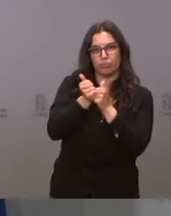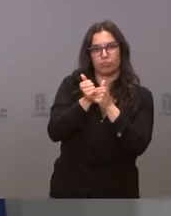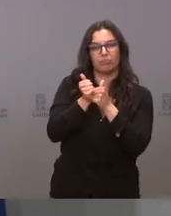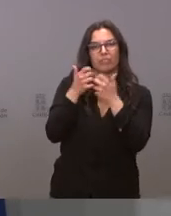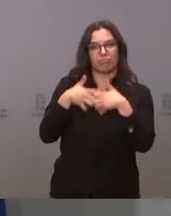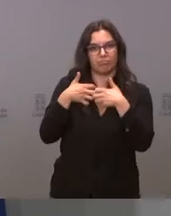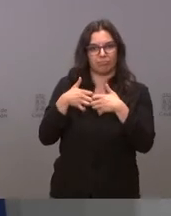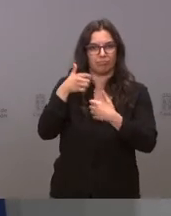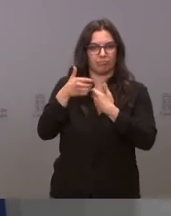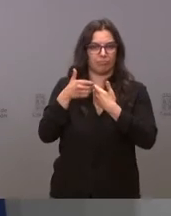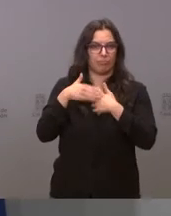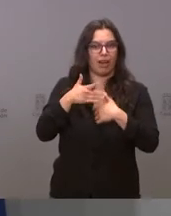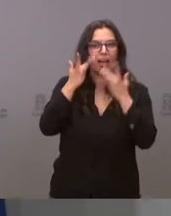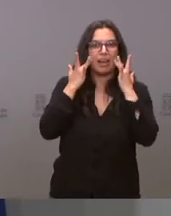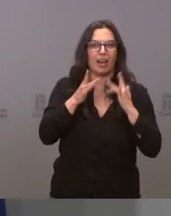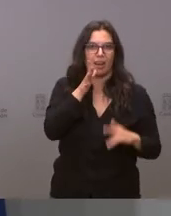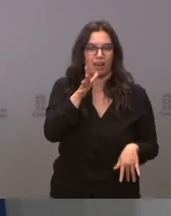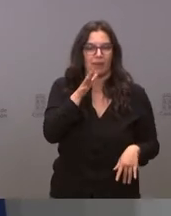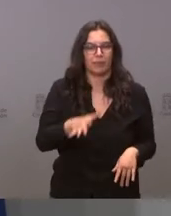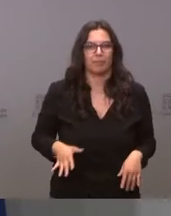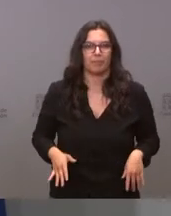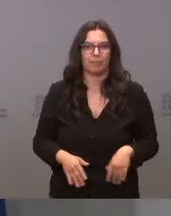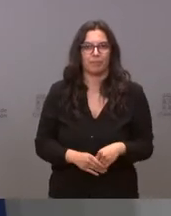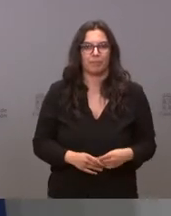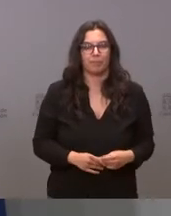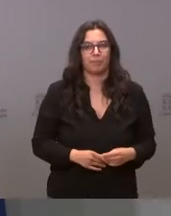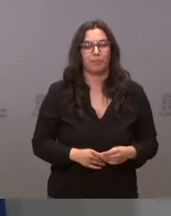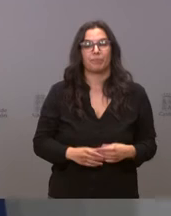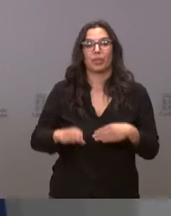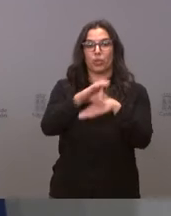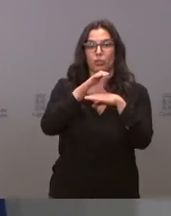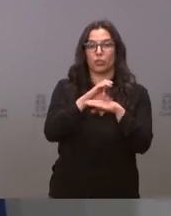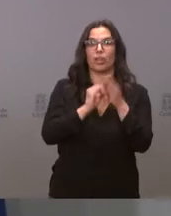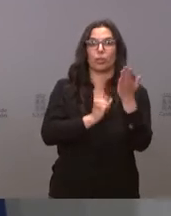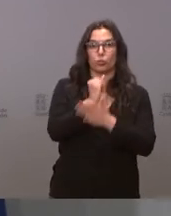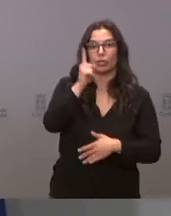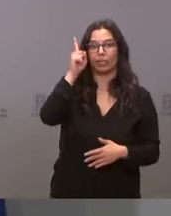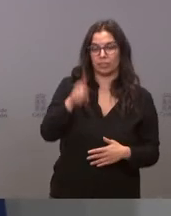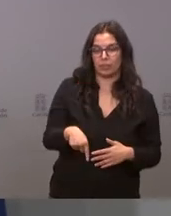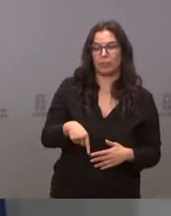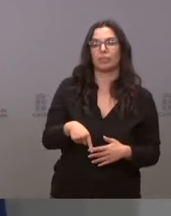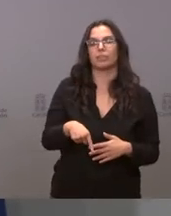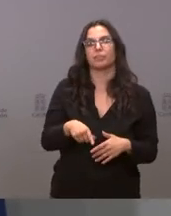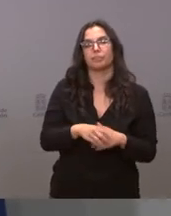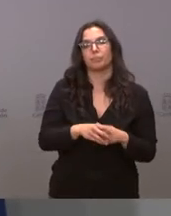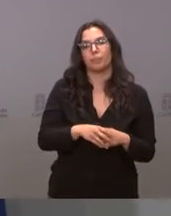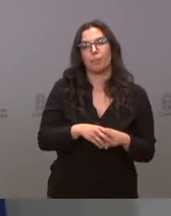estación depuradora de aguas residuales. La Consejería de Agricultura también Ganadería y Desarrollo Rural